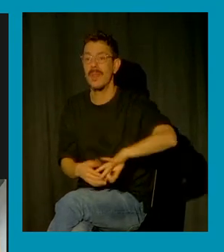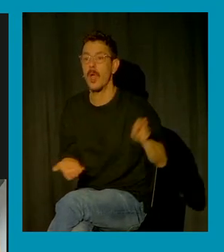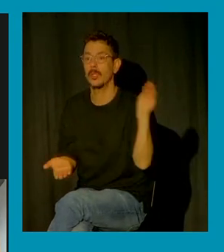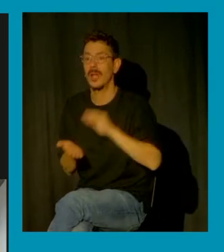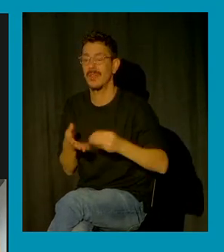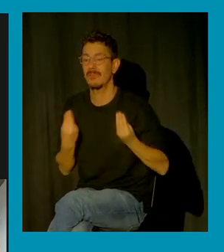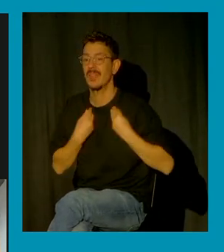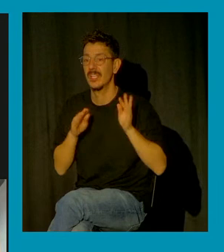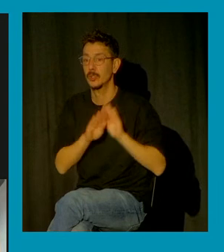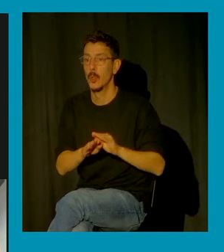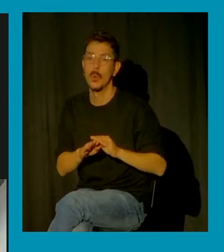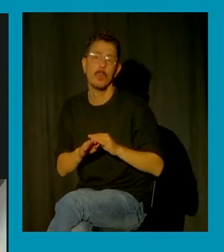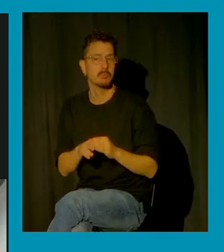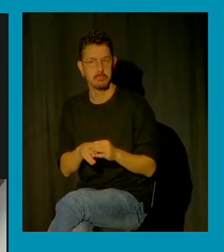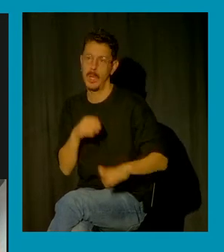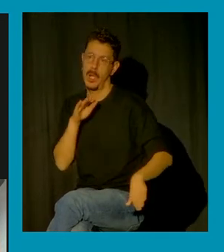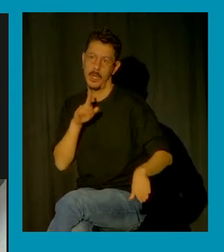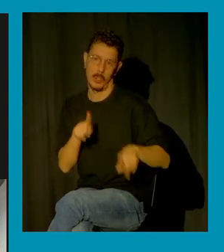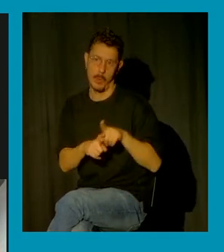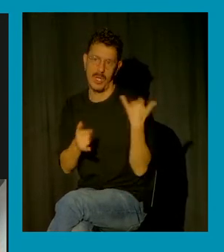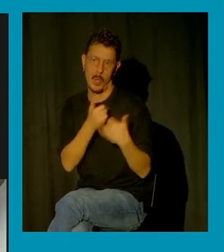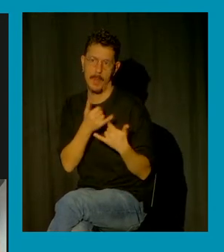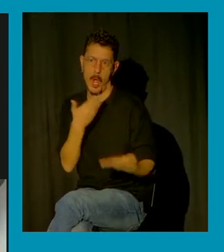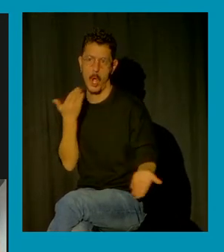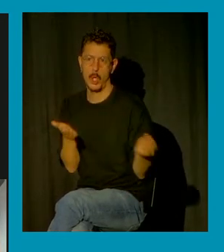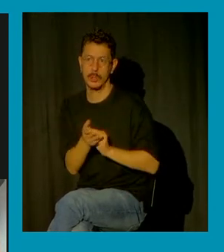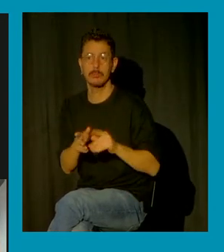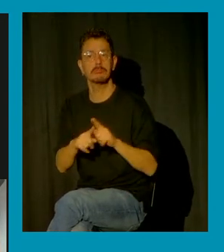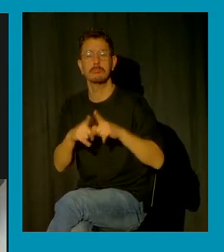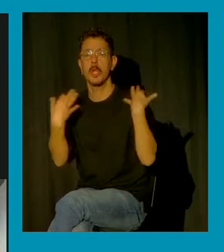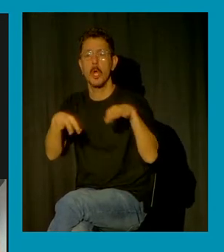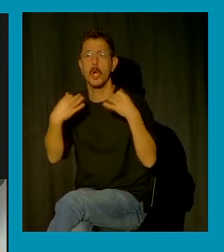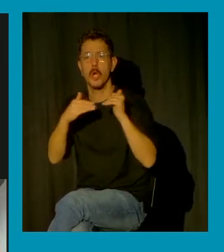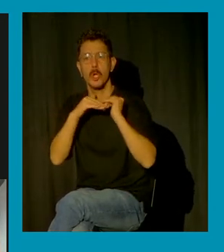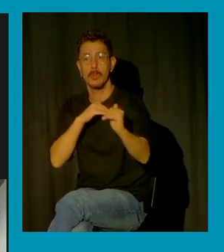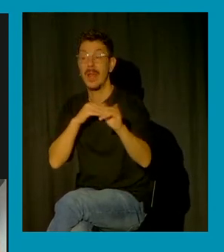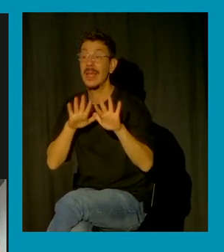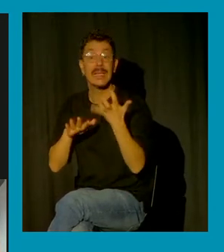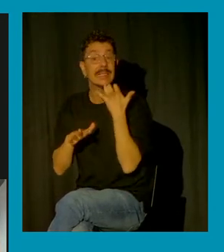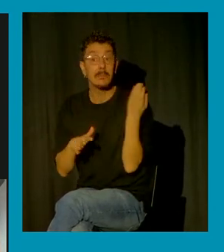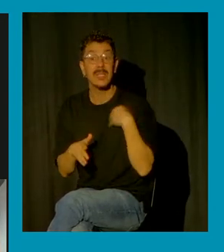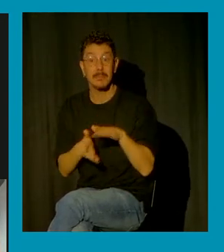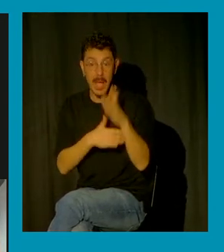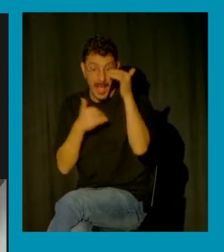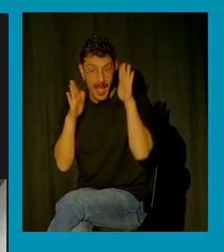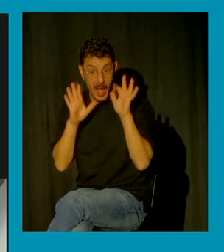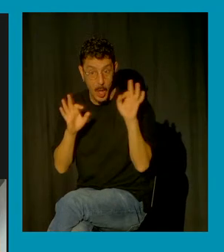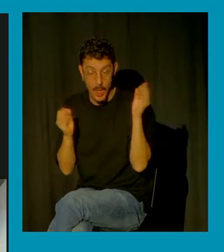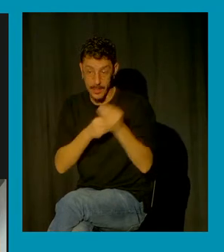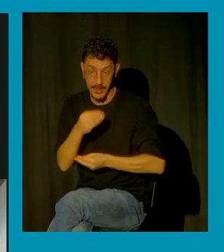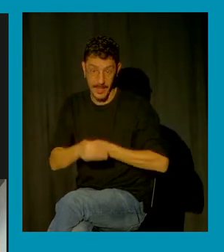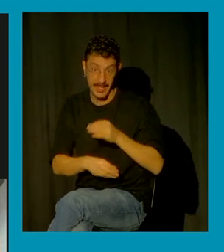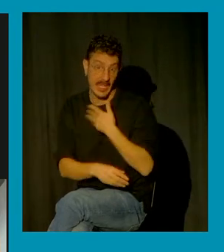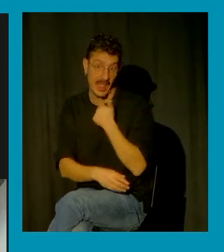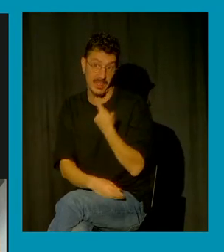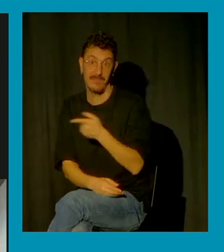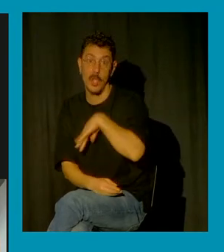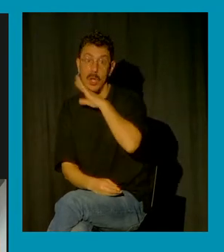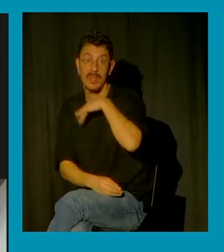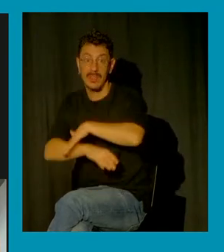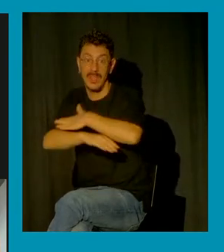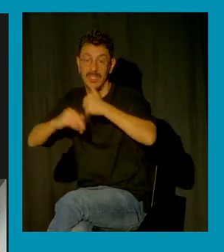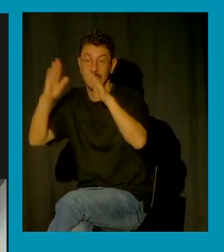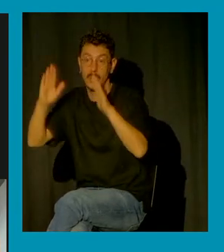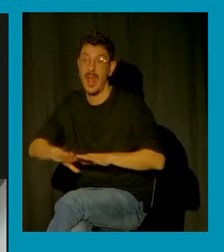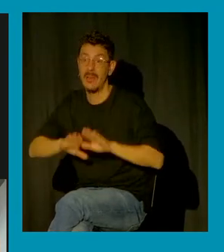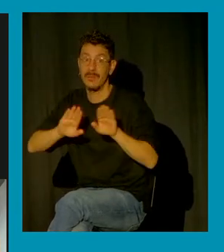si no se hace esto y si continúa haciendo como se está haciendo hacia ahora ejerciendo violencia institucional la